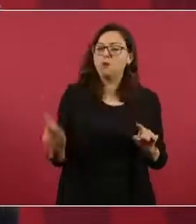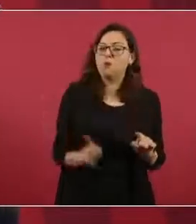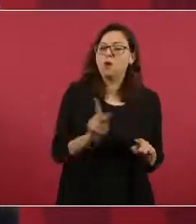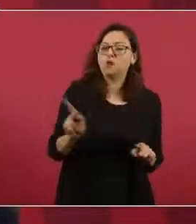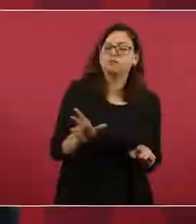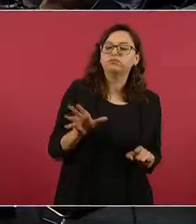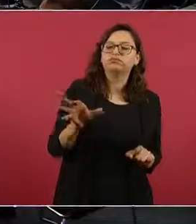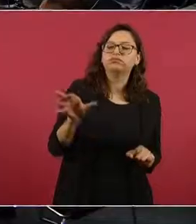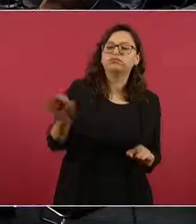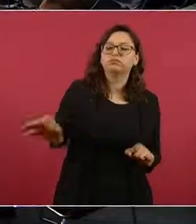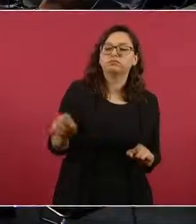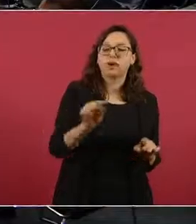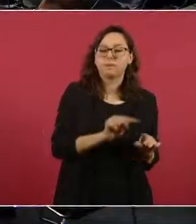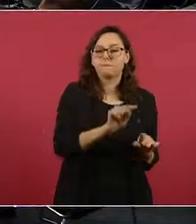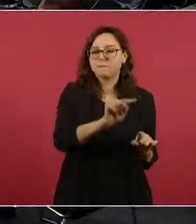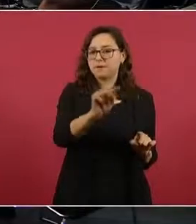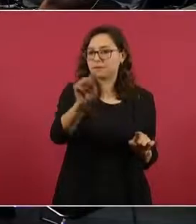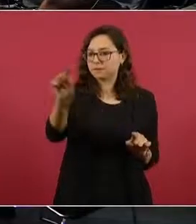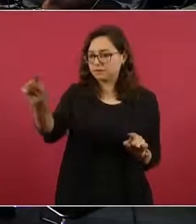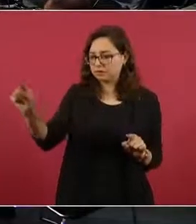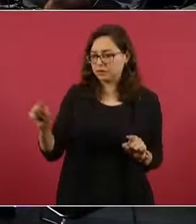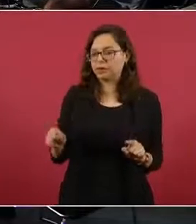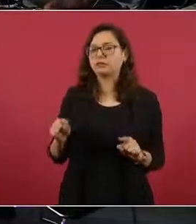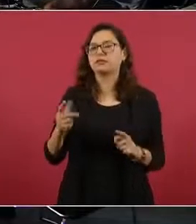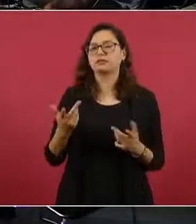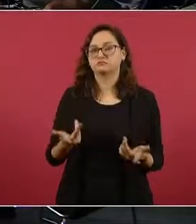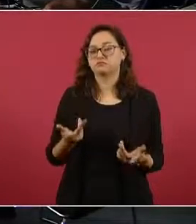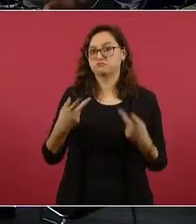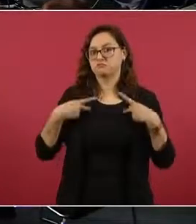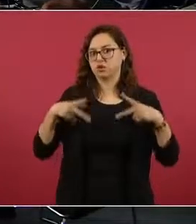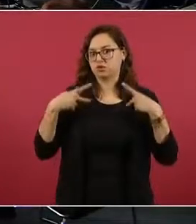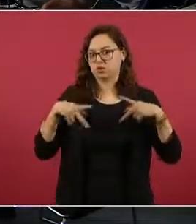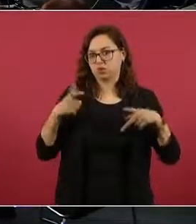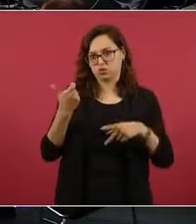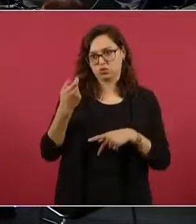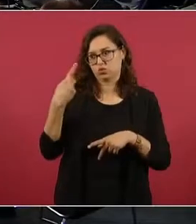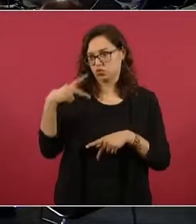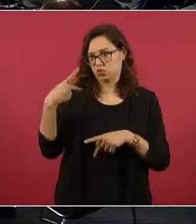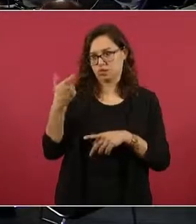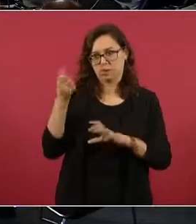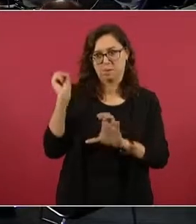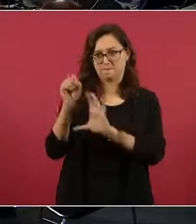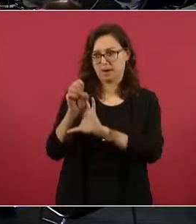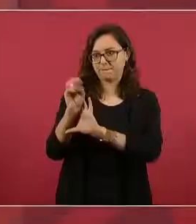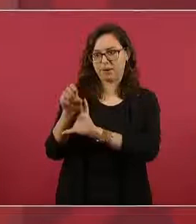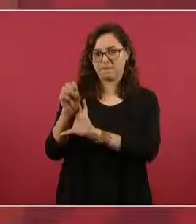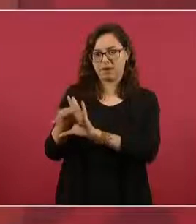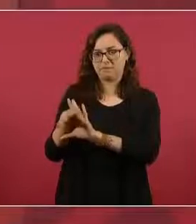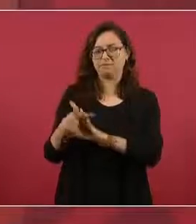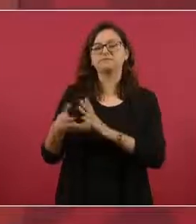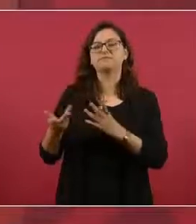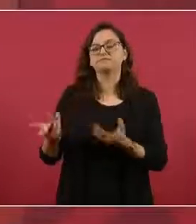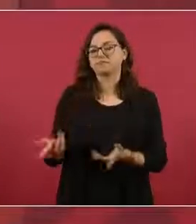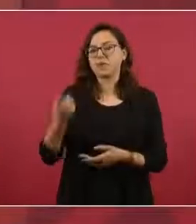cobrar lo que por justicia les corresponde de pensiones y